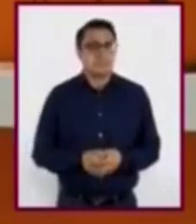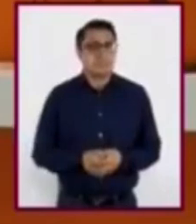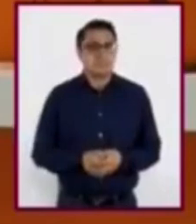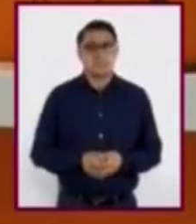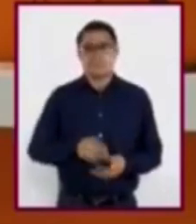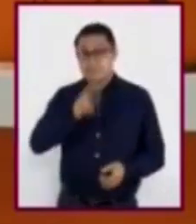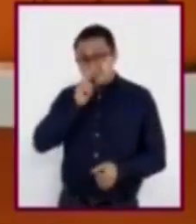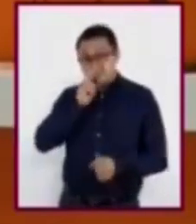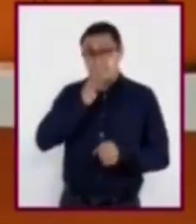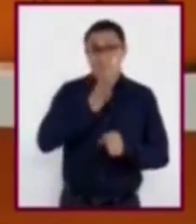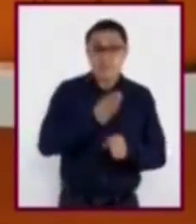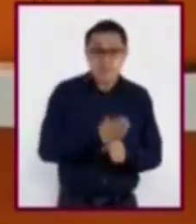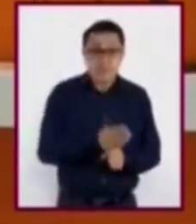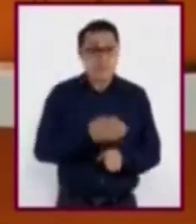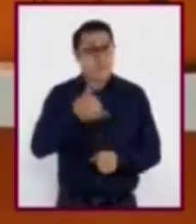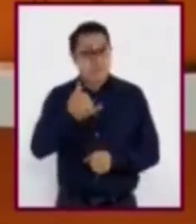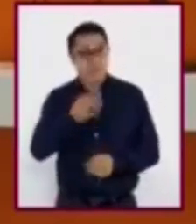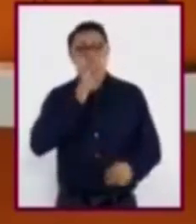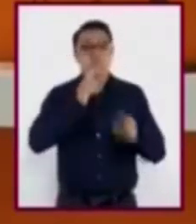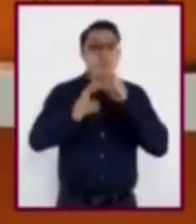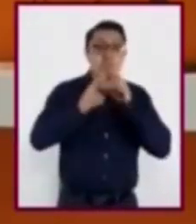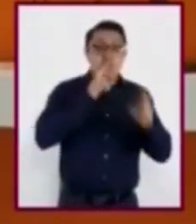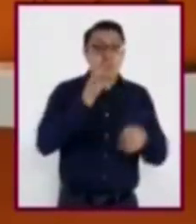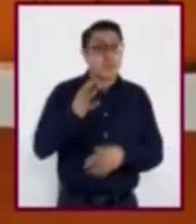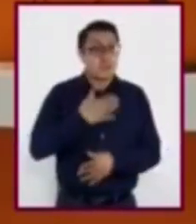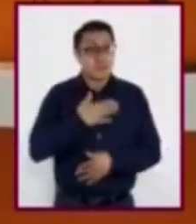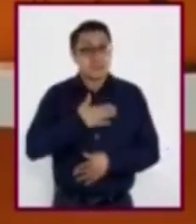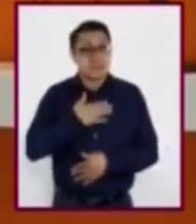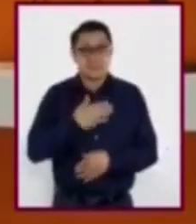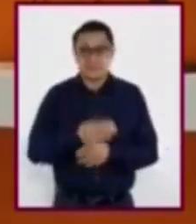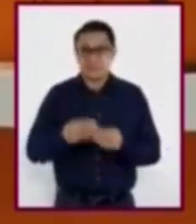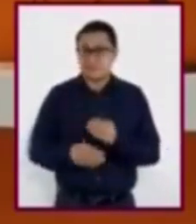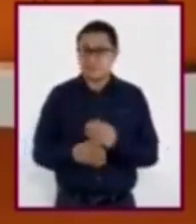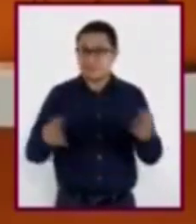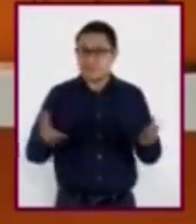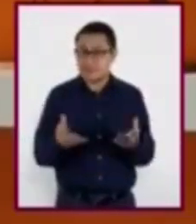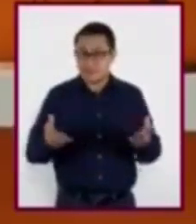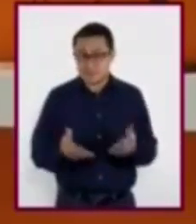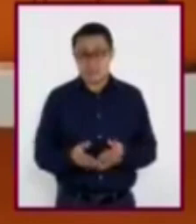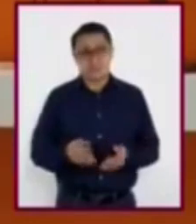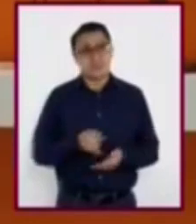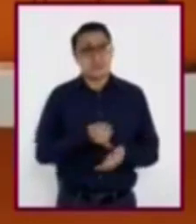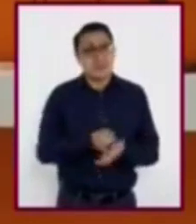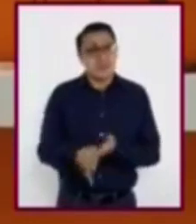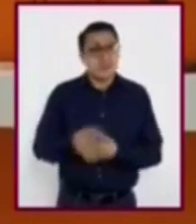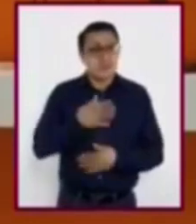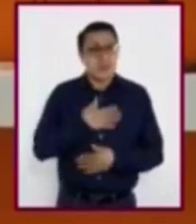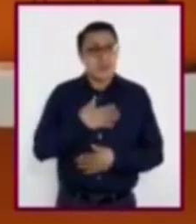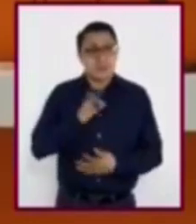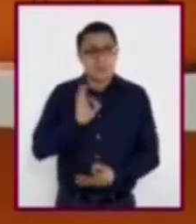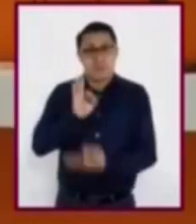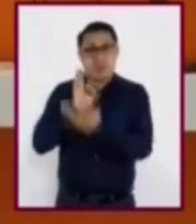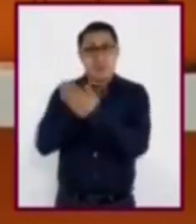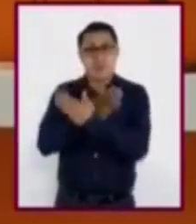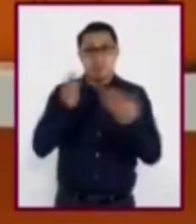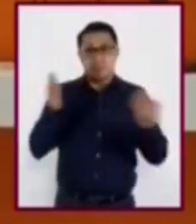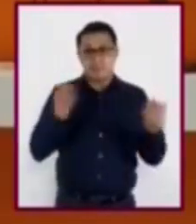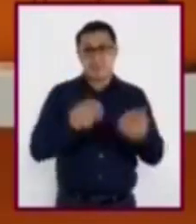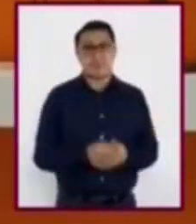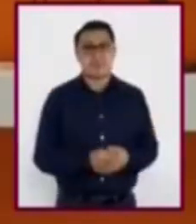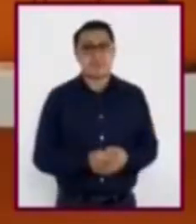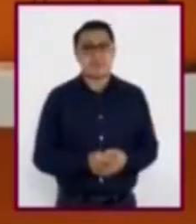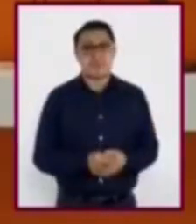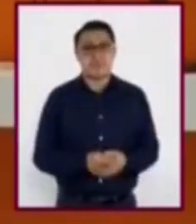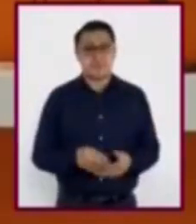Ser responsables y responder por nuestros actos y nuestras decisiones ante los demás. Como